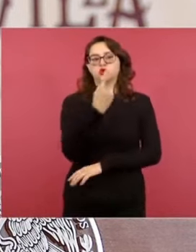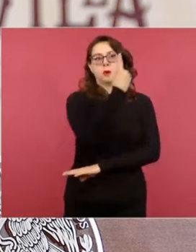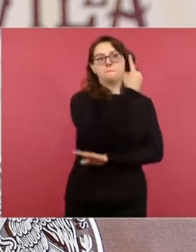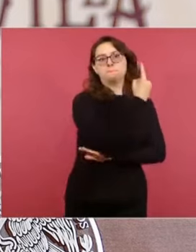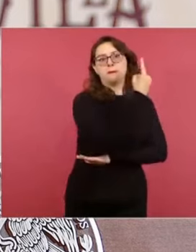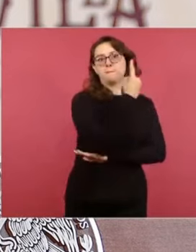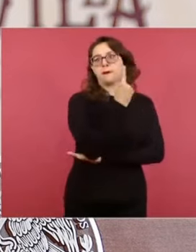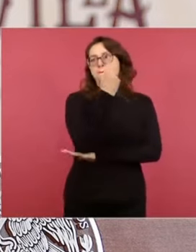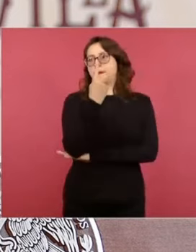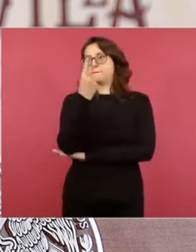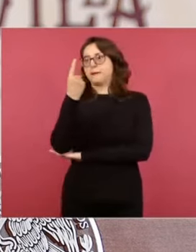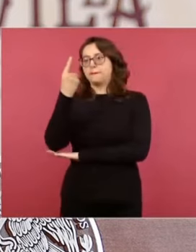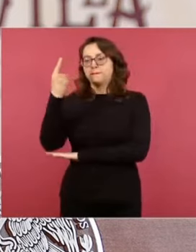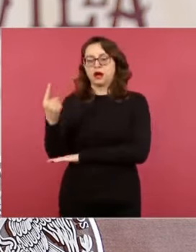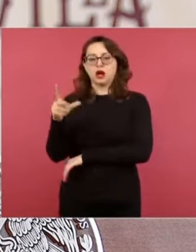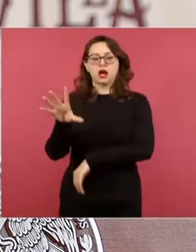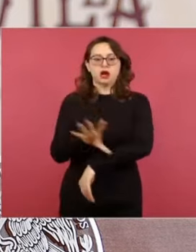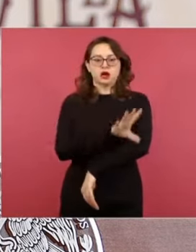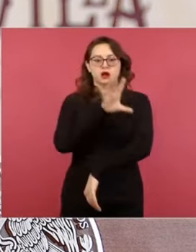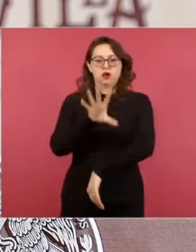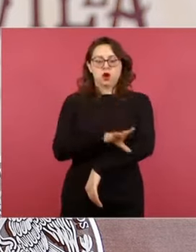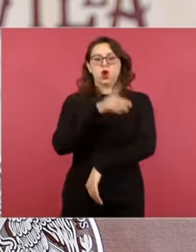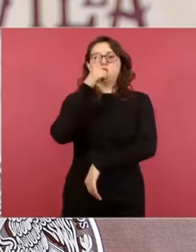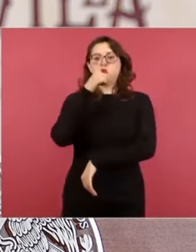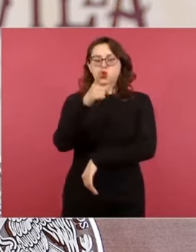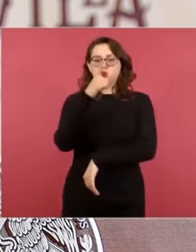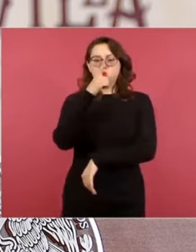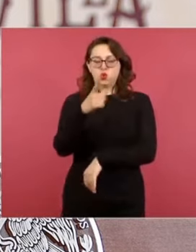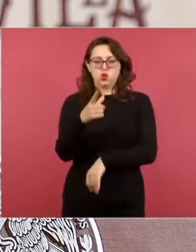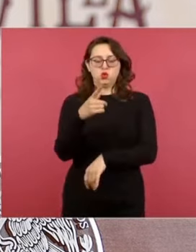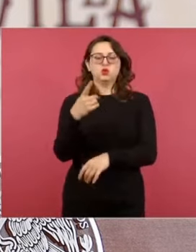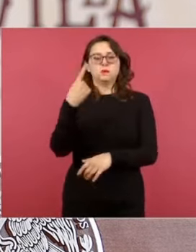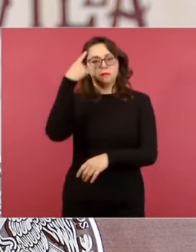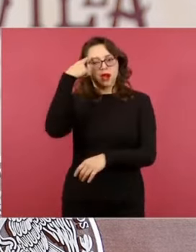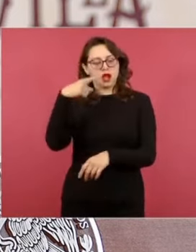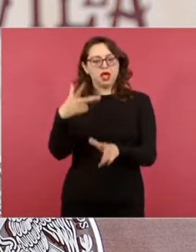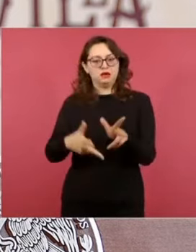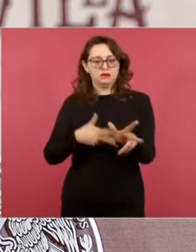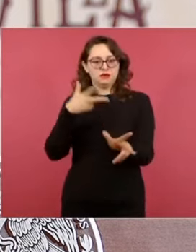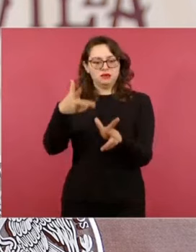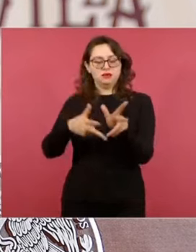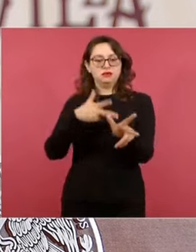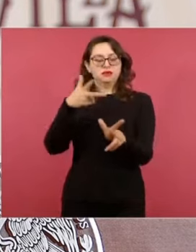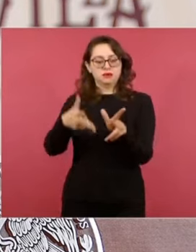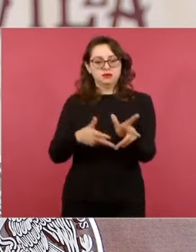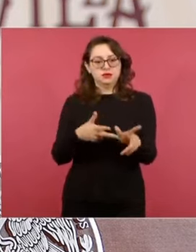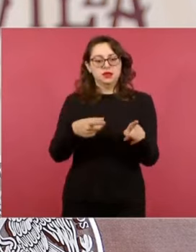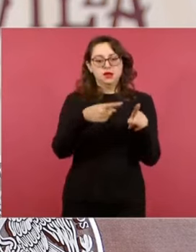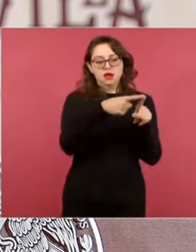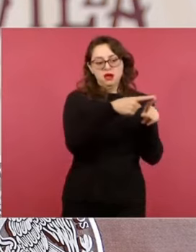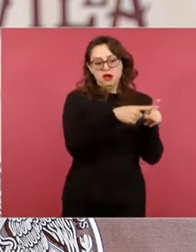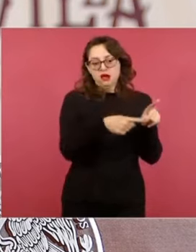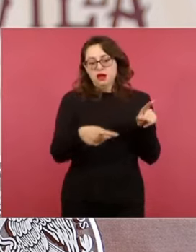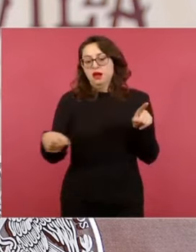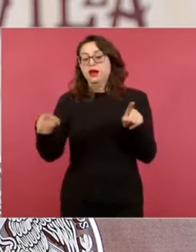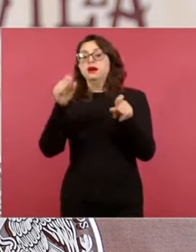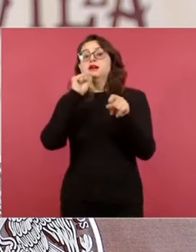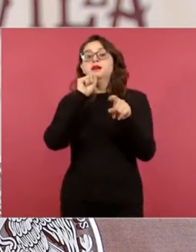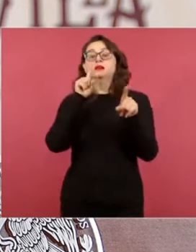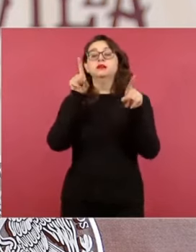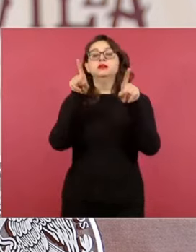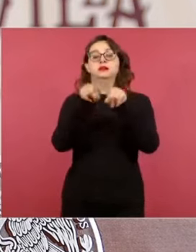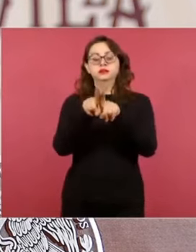los nueve mil que se requieren para el sistema de catenaria, que es el sistema de tracción del tren. Este tramo también contempla la